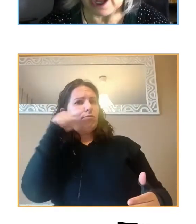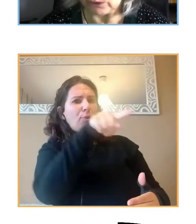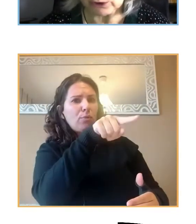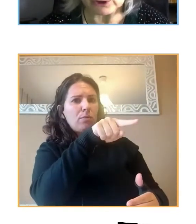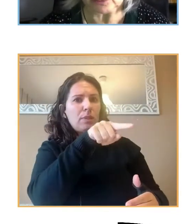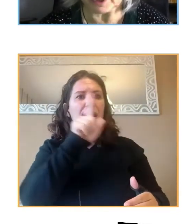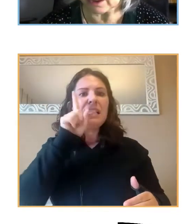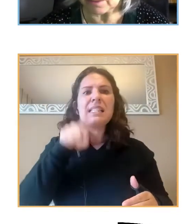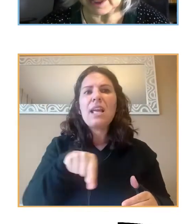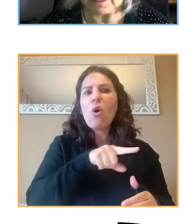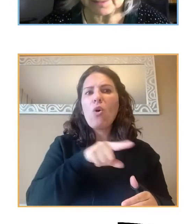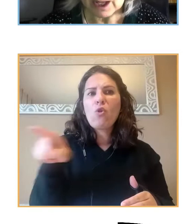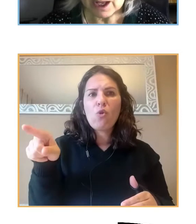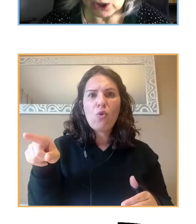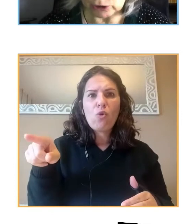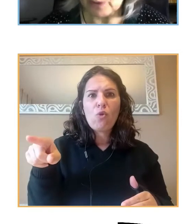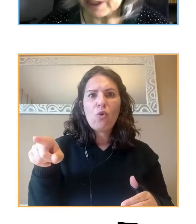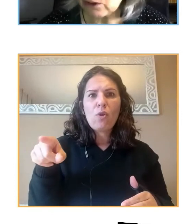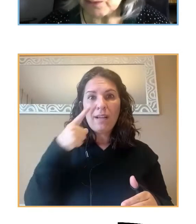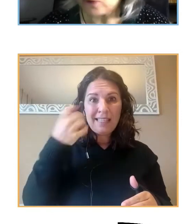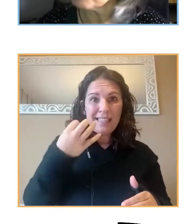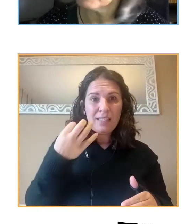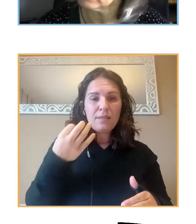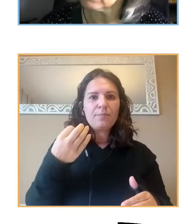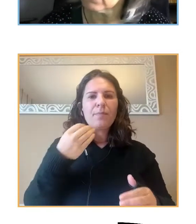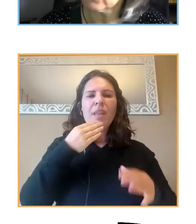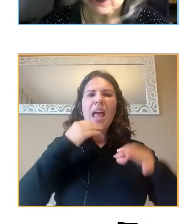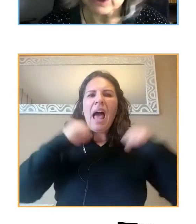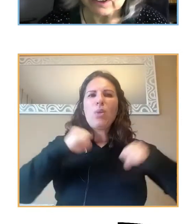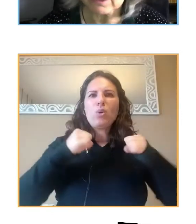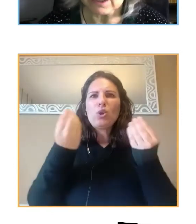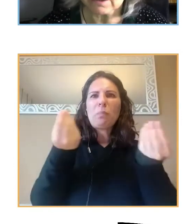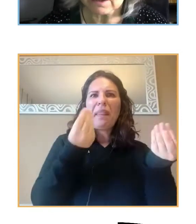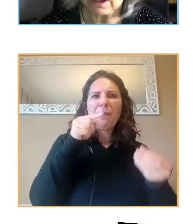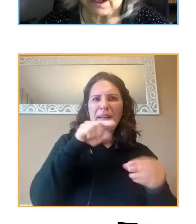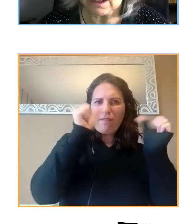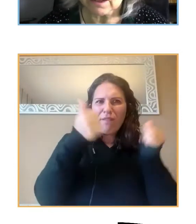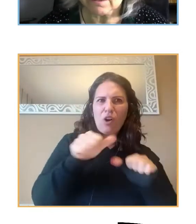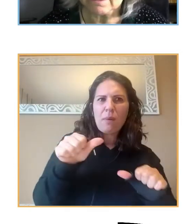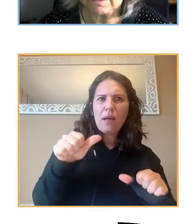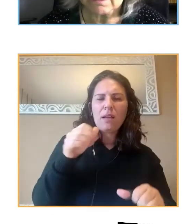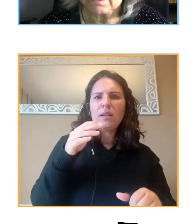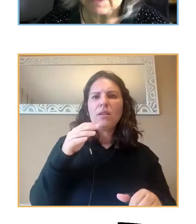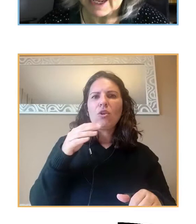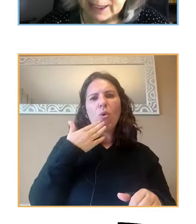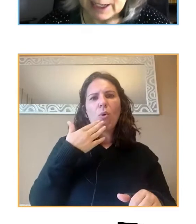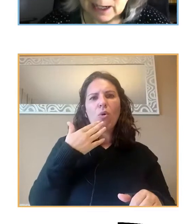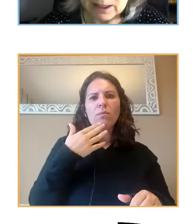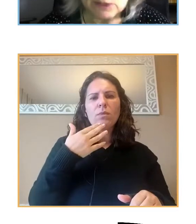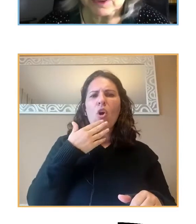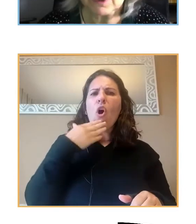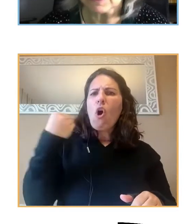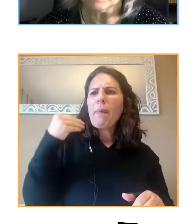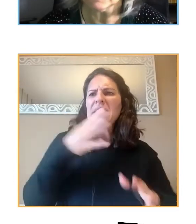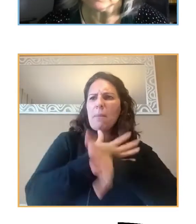adultos perciben. Los jóvenes son poco empáticos y egoístas en general y